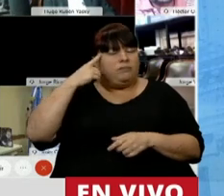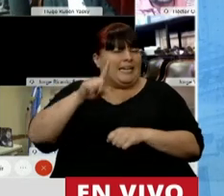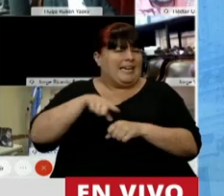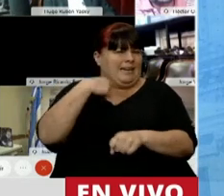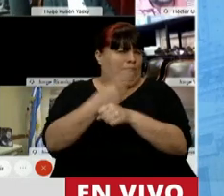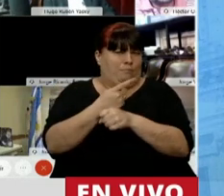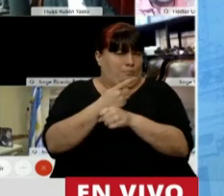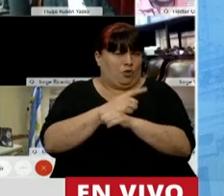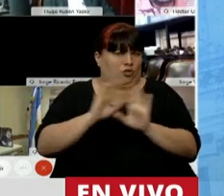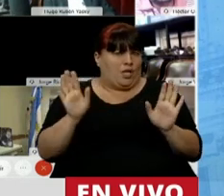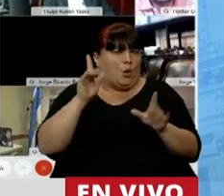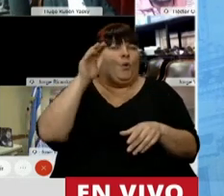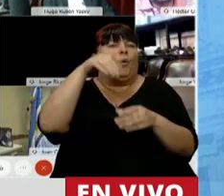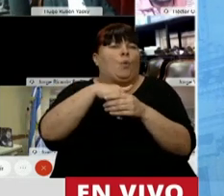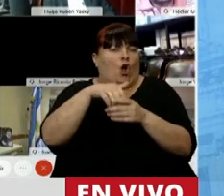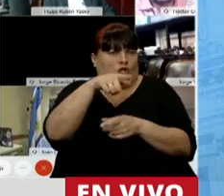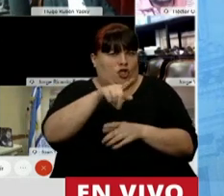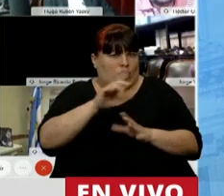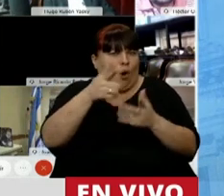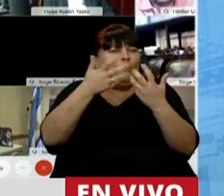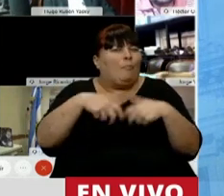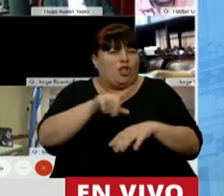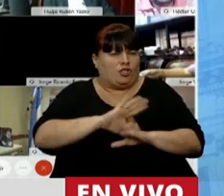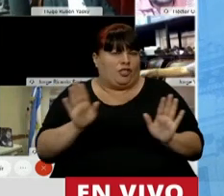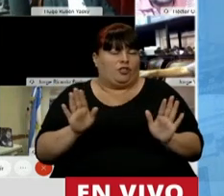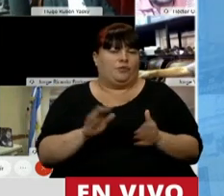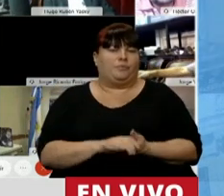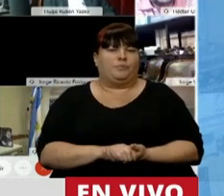imposible compartir esta iniciativa.